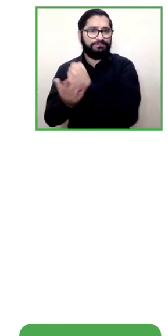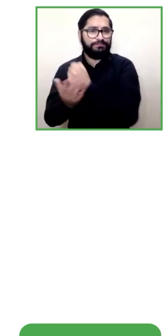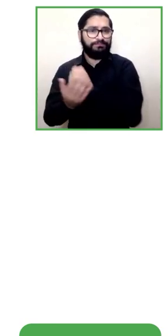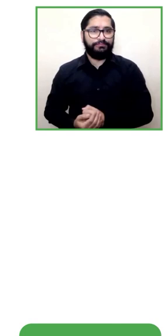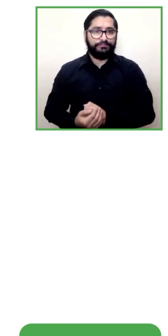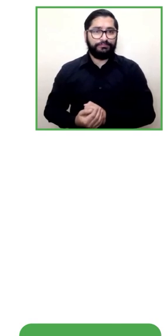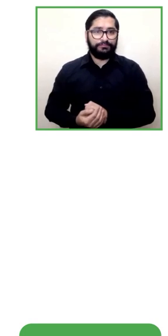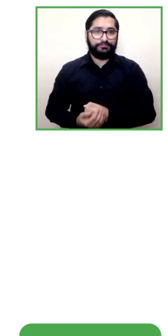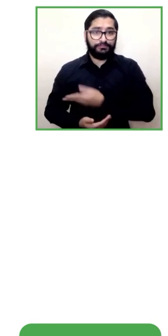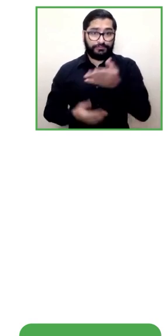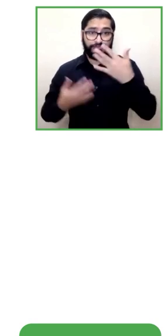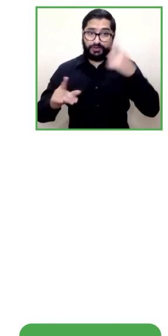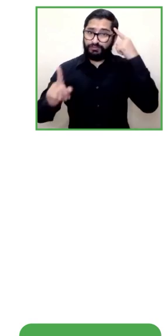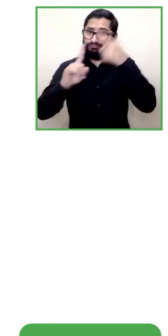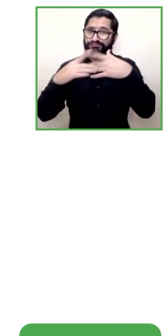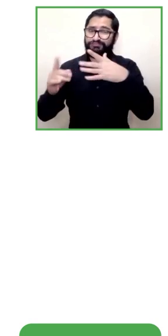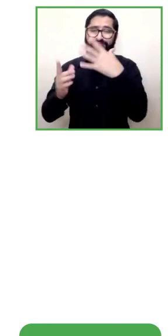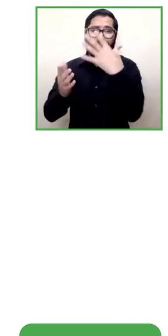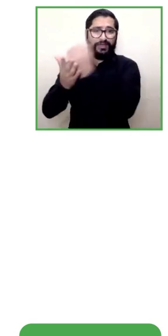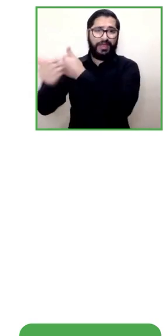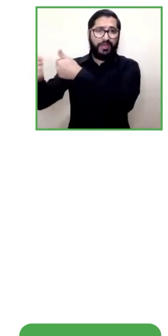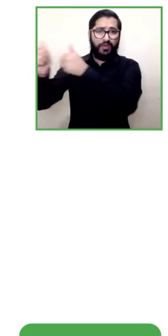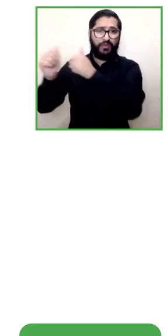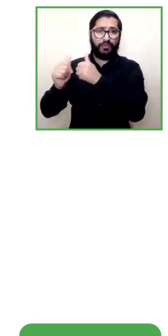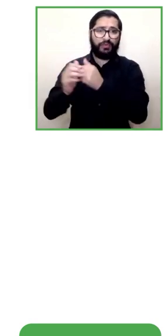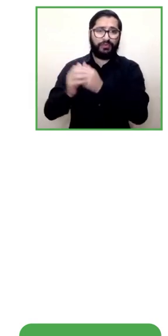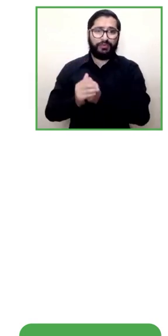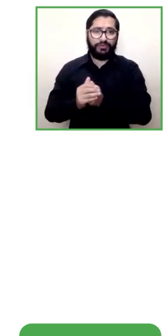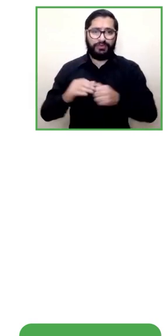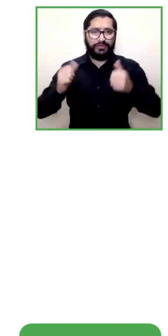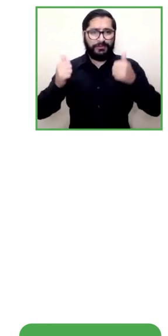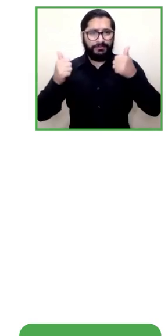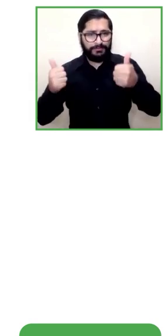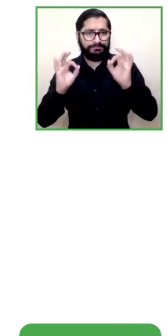y todos los que han participado en este panel les den las gracias